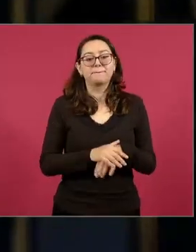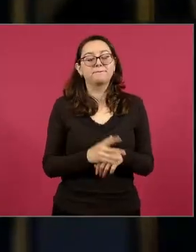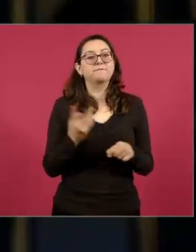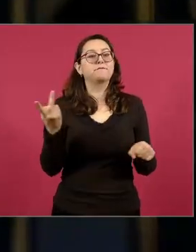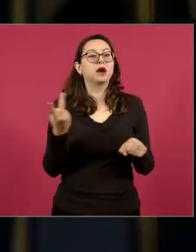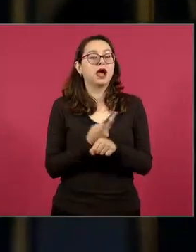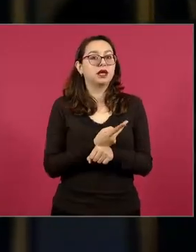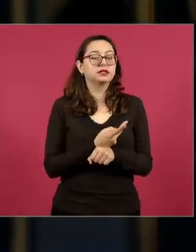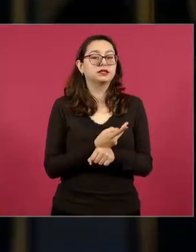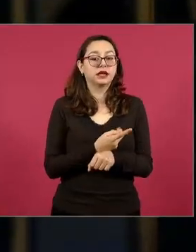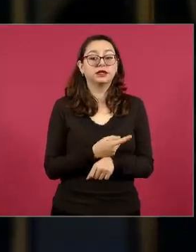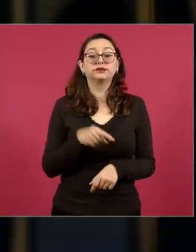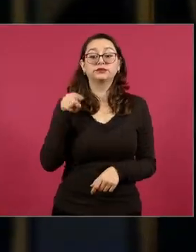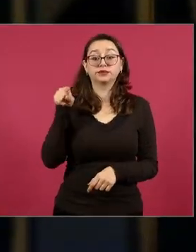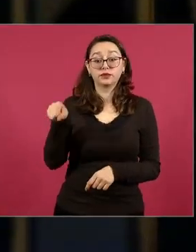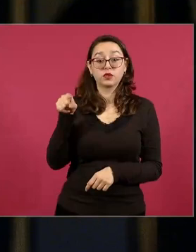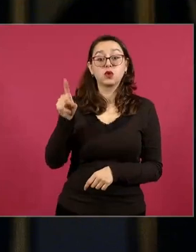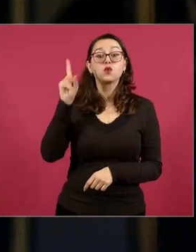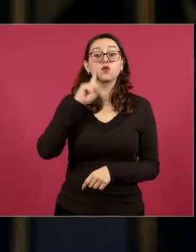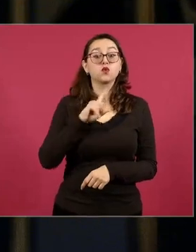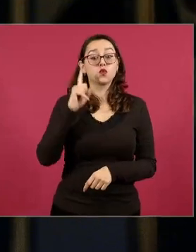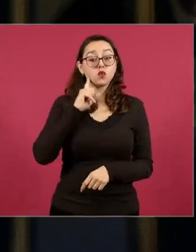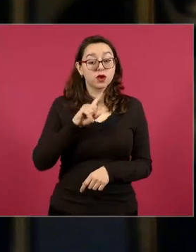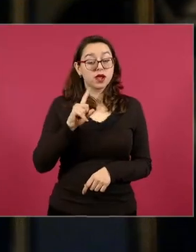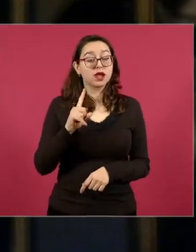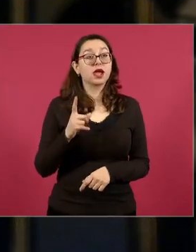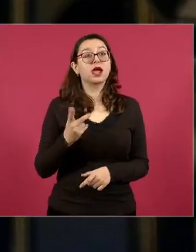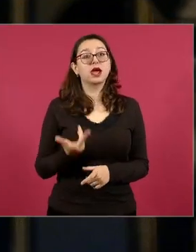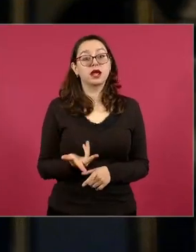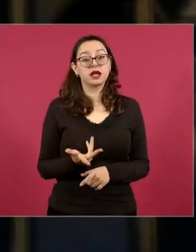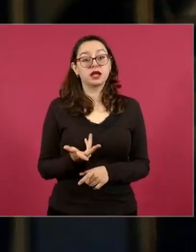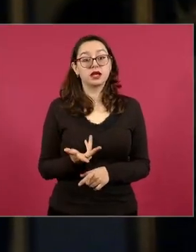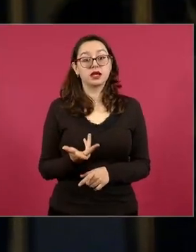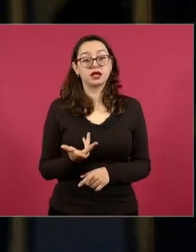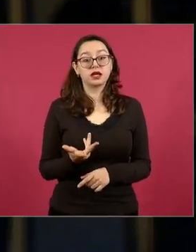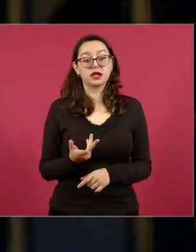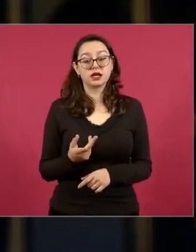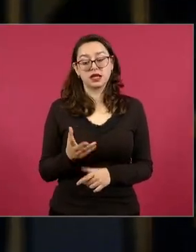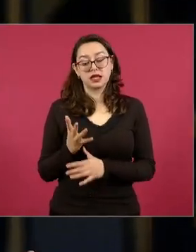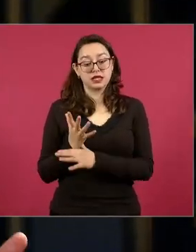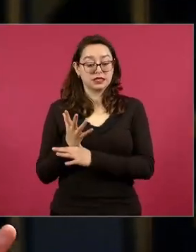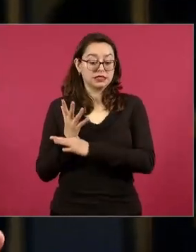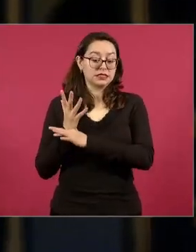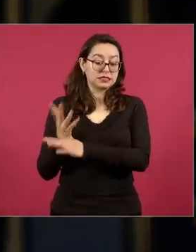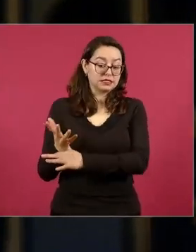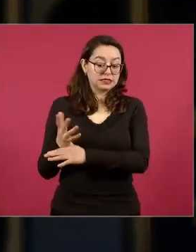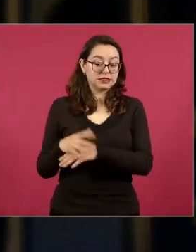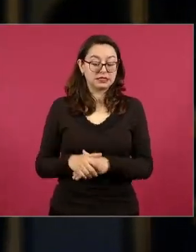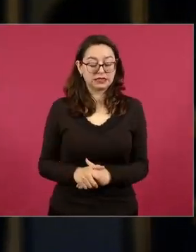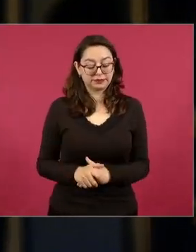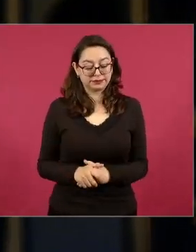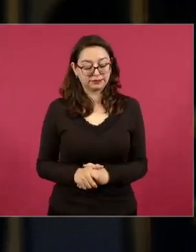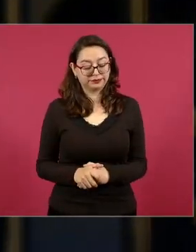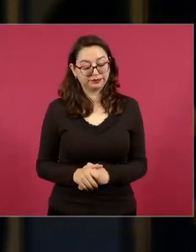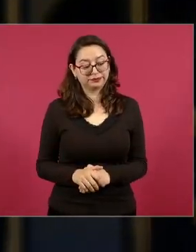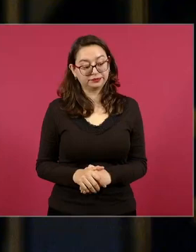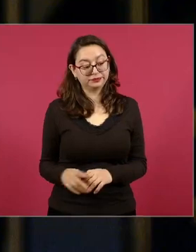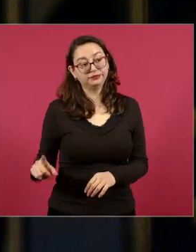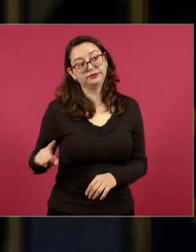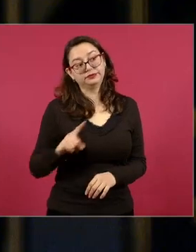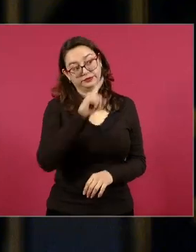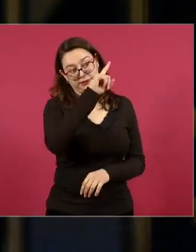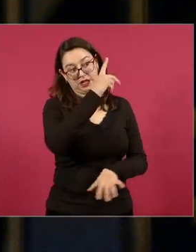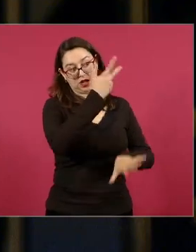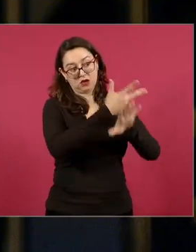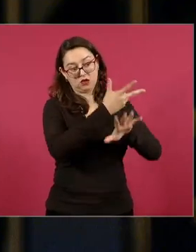situación de su vida profesional tener un testimonio de un juez de eeuu que curiosamente condenó a muerte a un mexicano en el cual